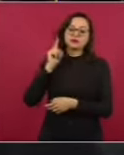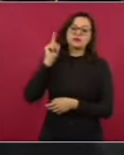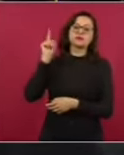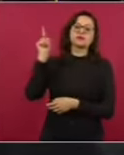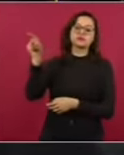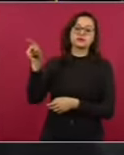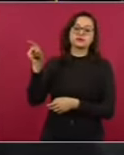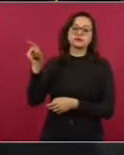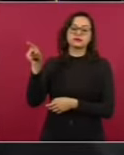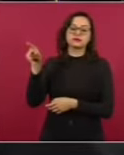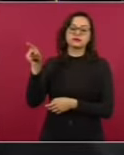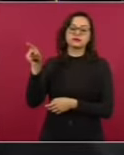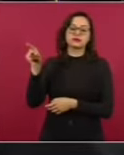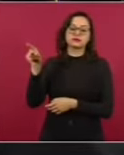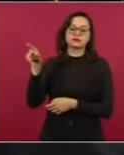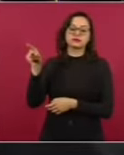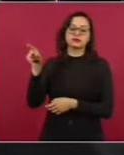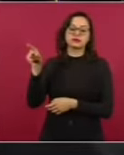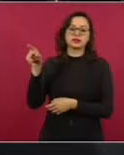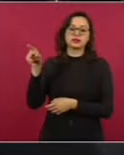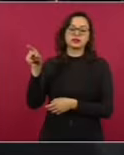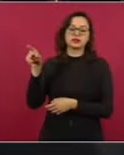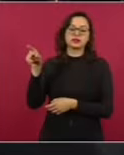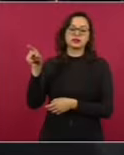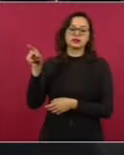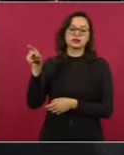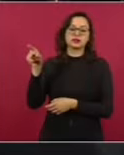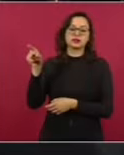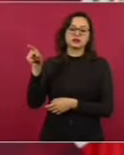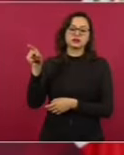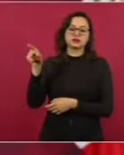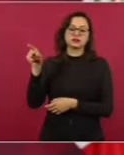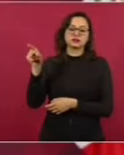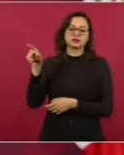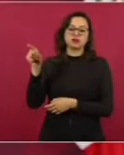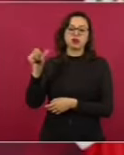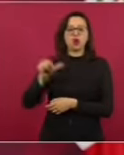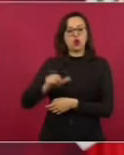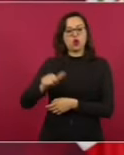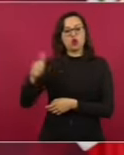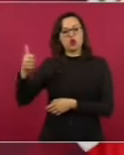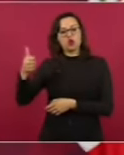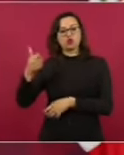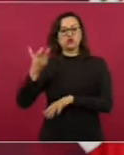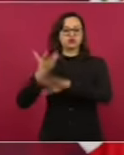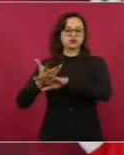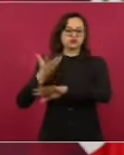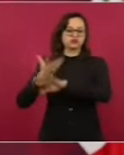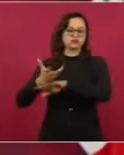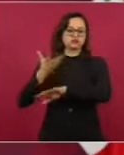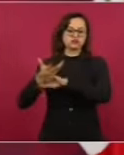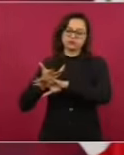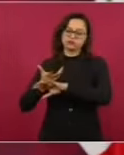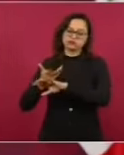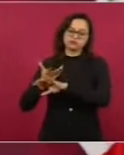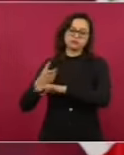una empresa estadounidense